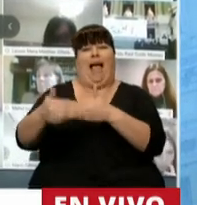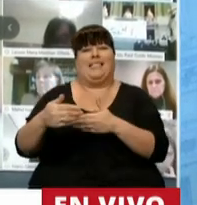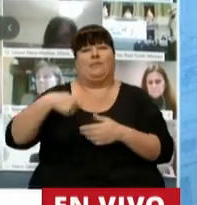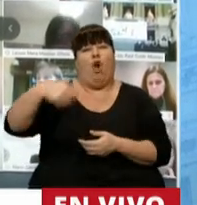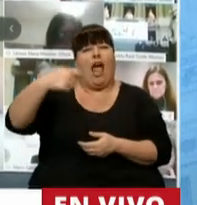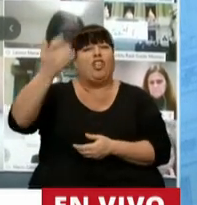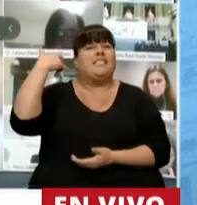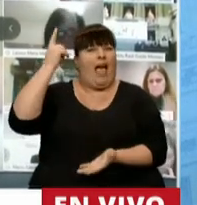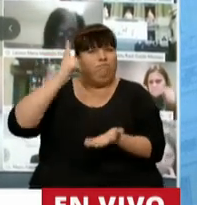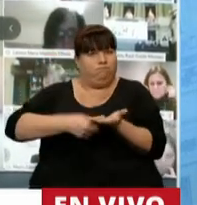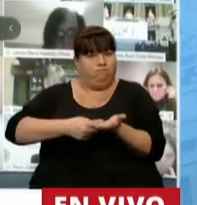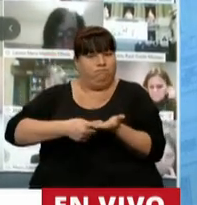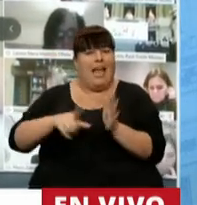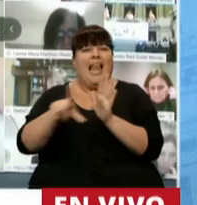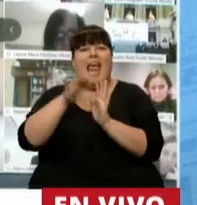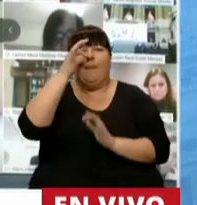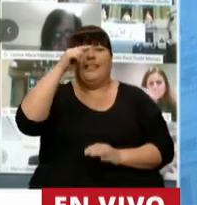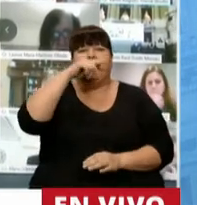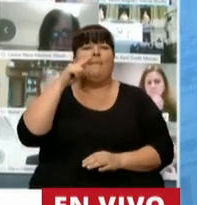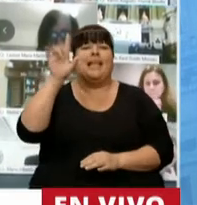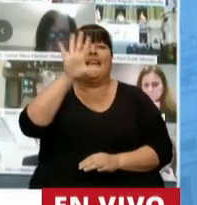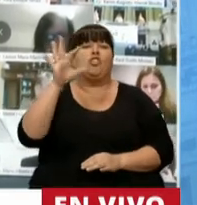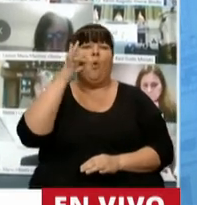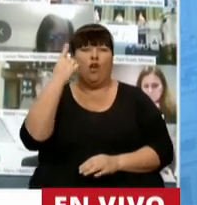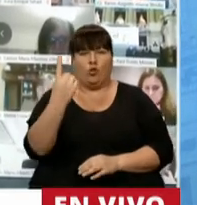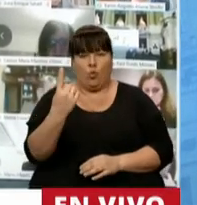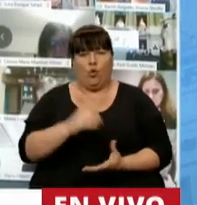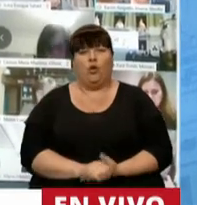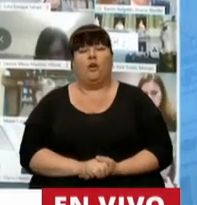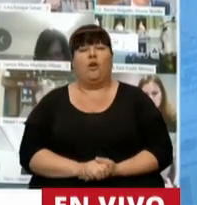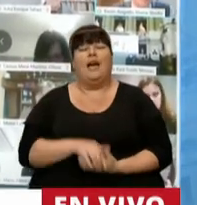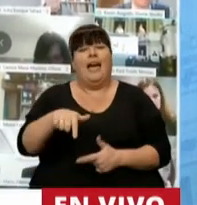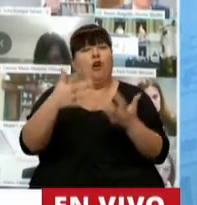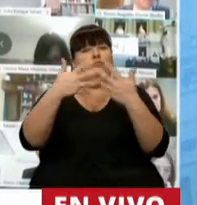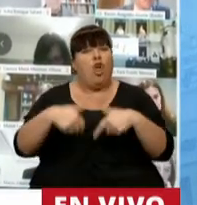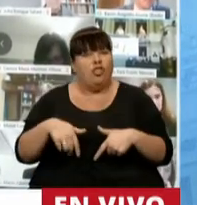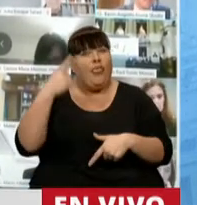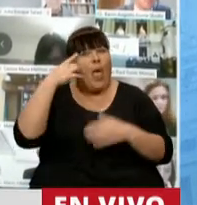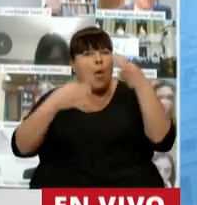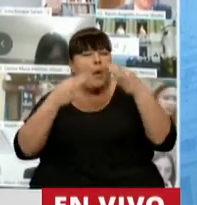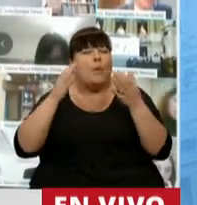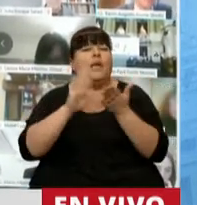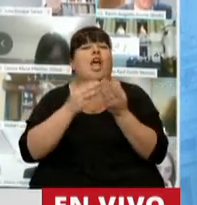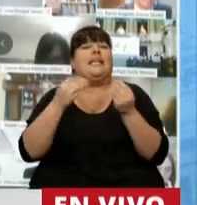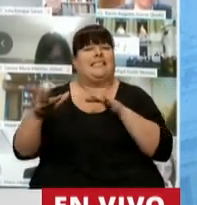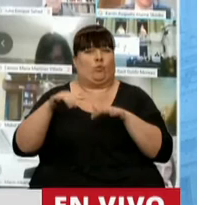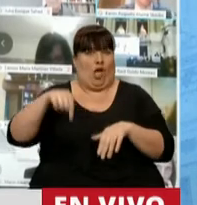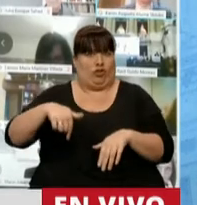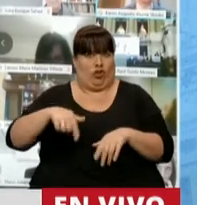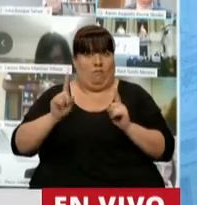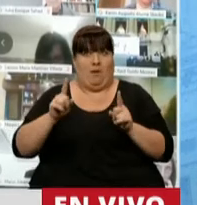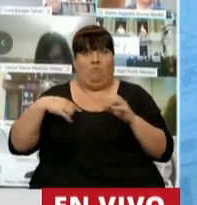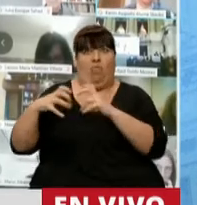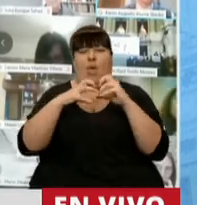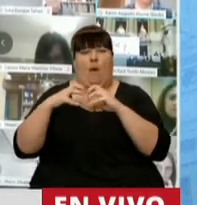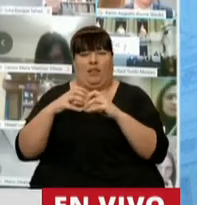fue establecida por la ley 27.541. Este proyecto tenemos que analizarlo en el contexto en el cual lo estamos